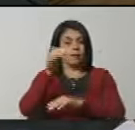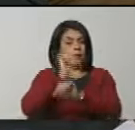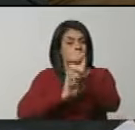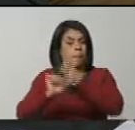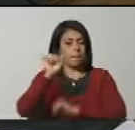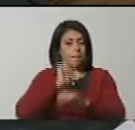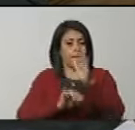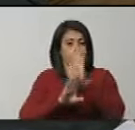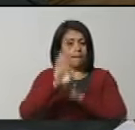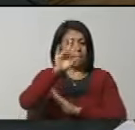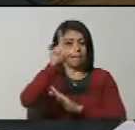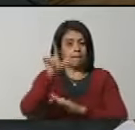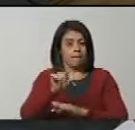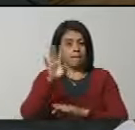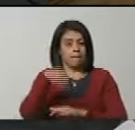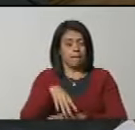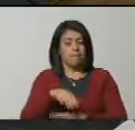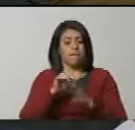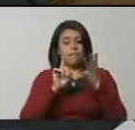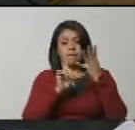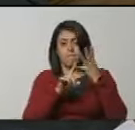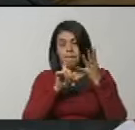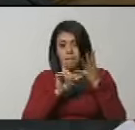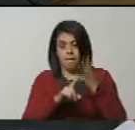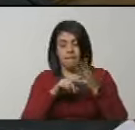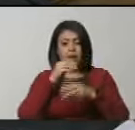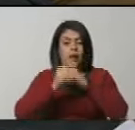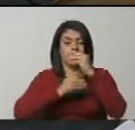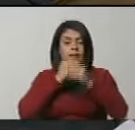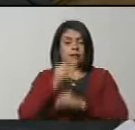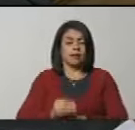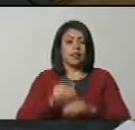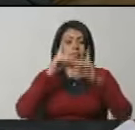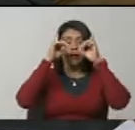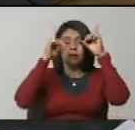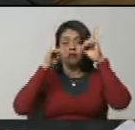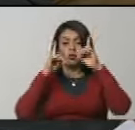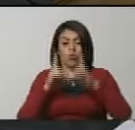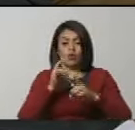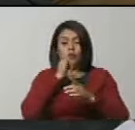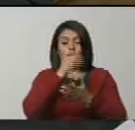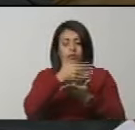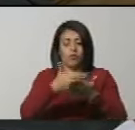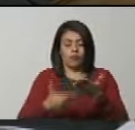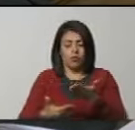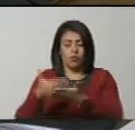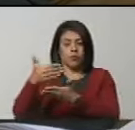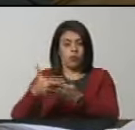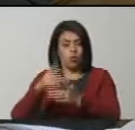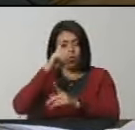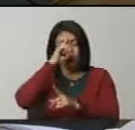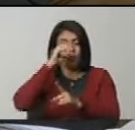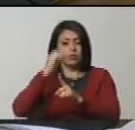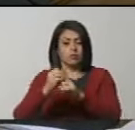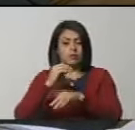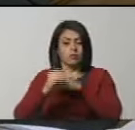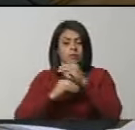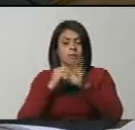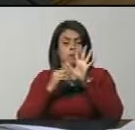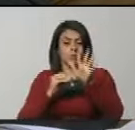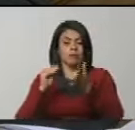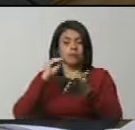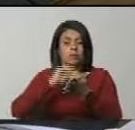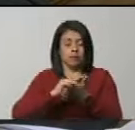defensa y desarrollo de la Guayana Esequiba. Cuatro, elaborar dictámenes e informes en el marco de su objeto. Cinco,